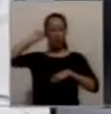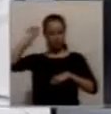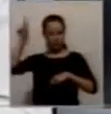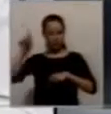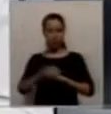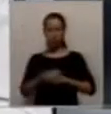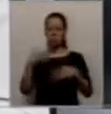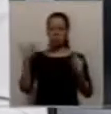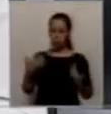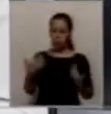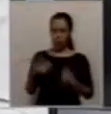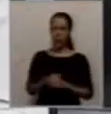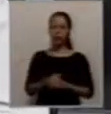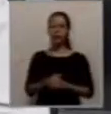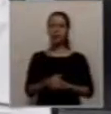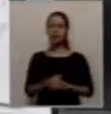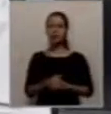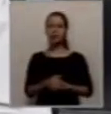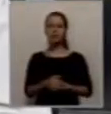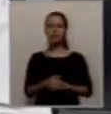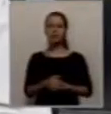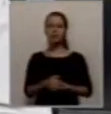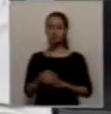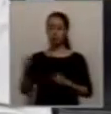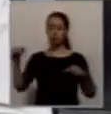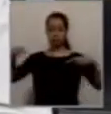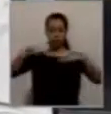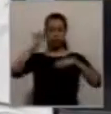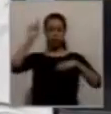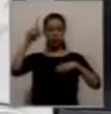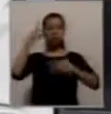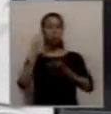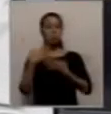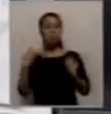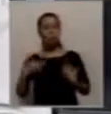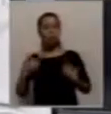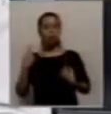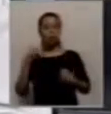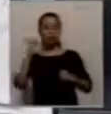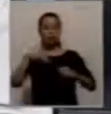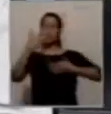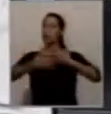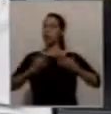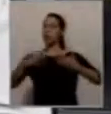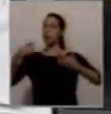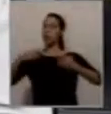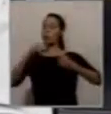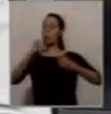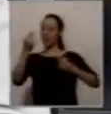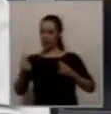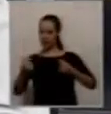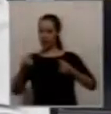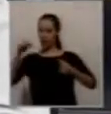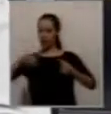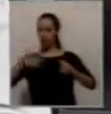urbanísticamente un departamento fuerte como Rawson, pero es un préstamo que hay que devolverlo. Para este tipo de emprendimientos deportivos